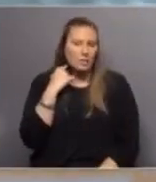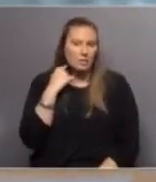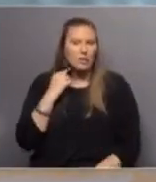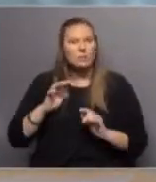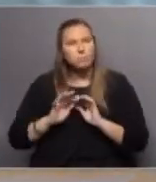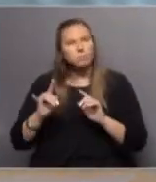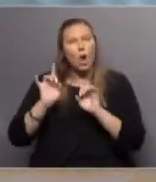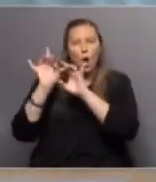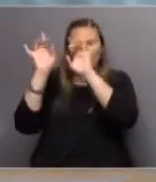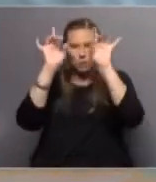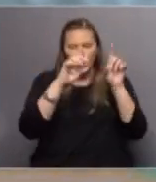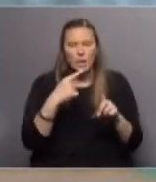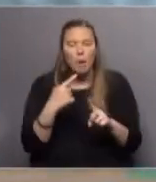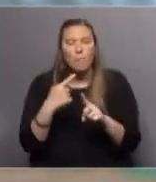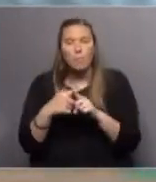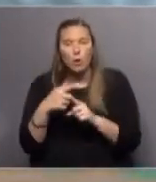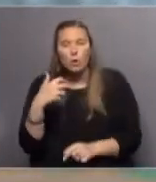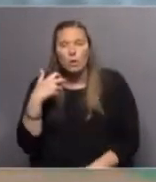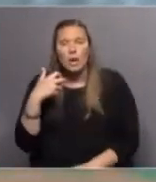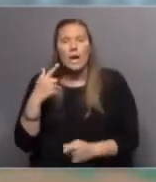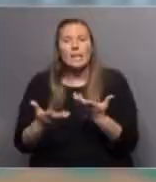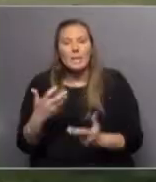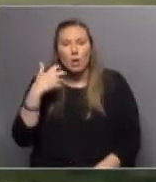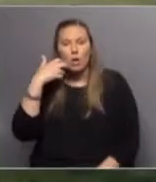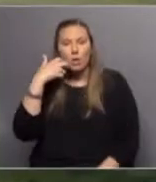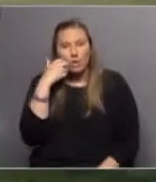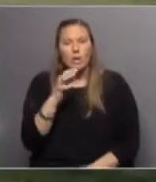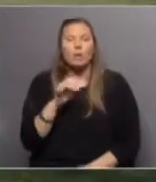invernadero por kilo de carne o litro de leche producida.